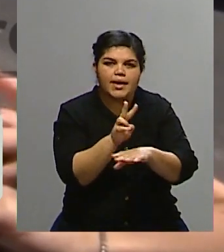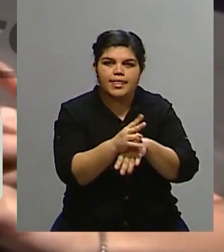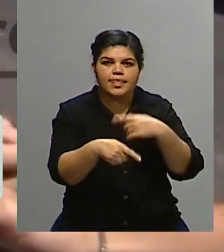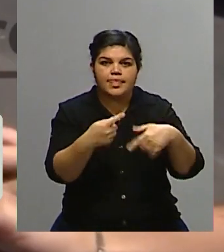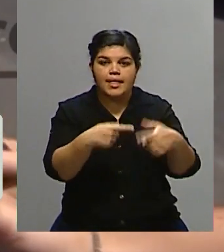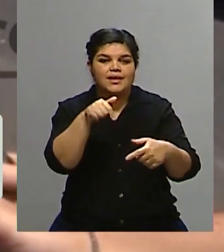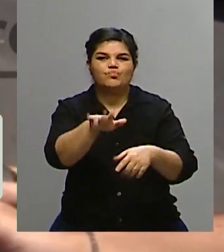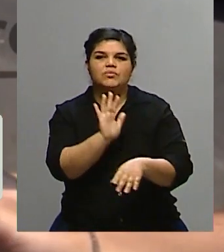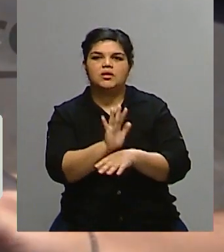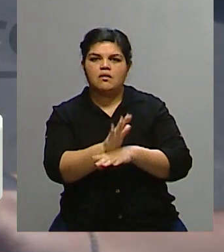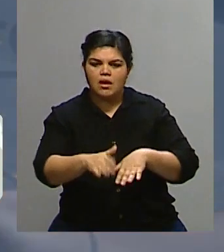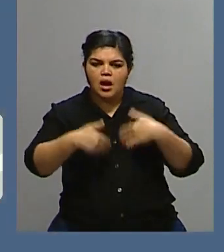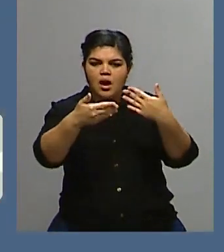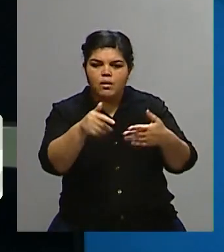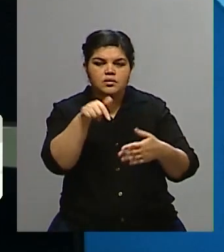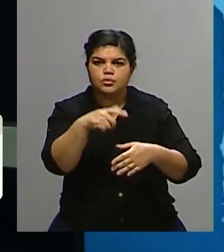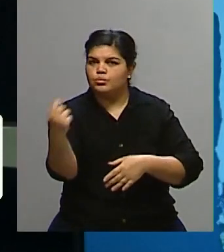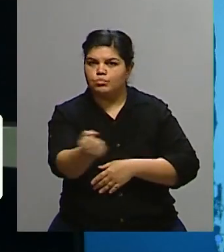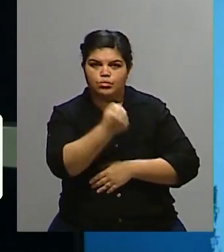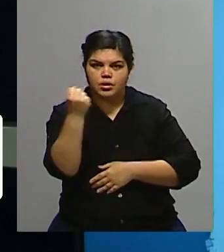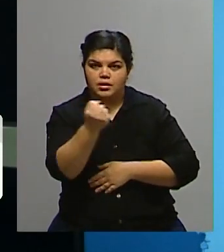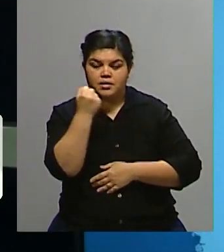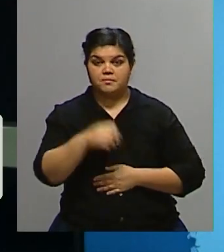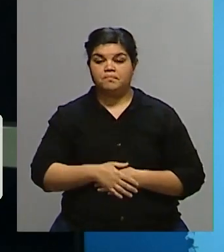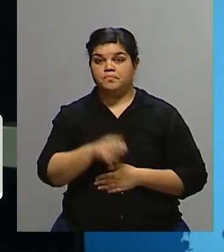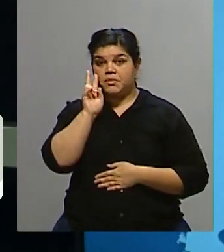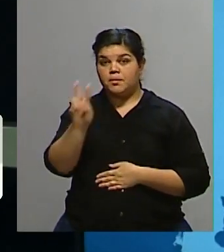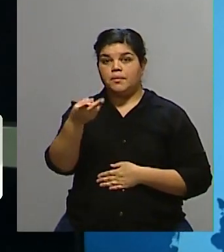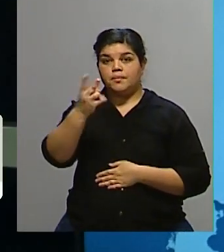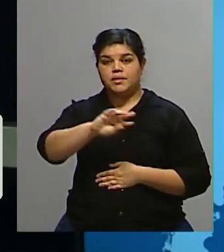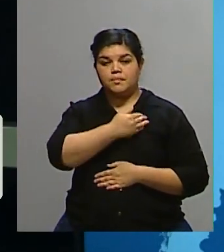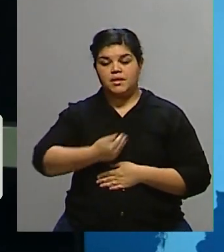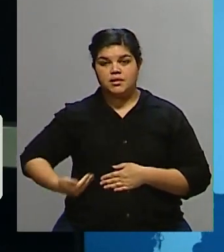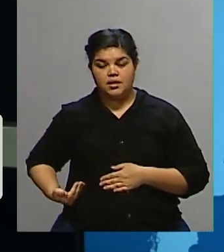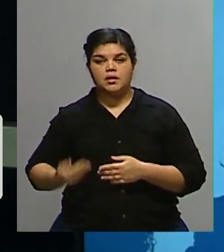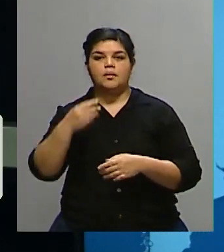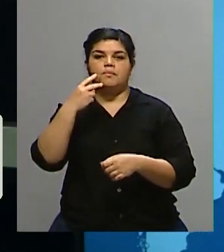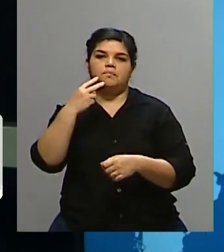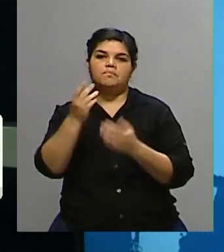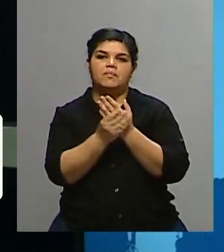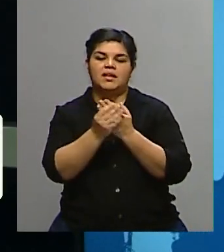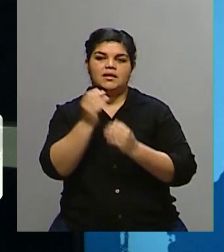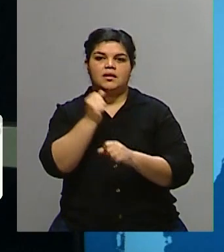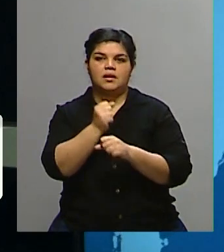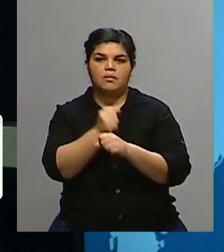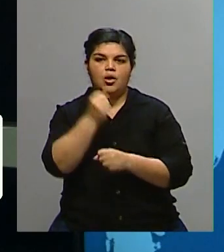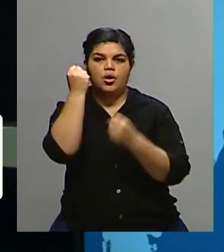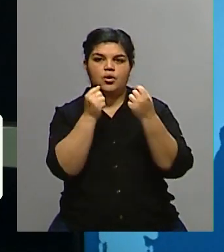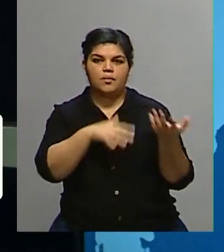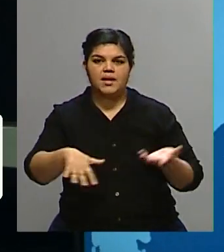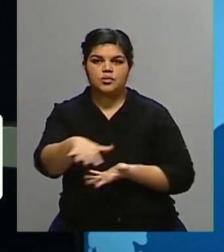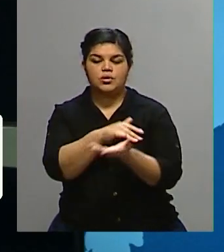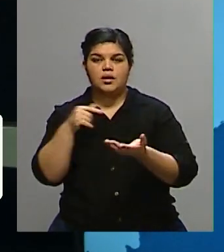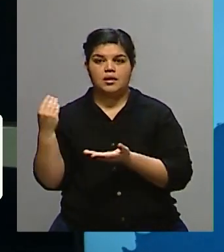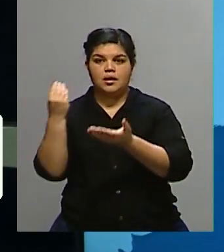es muy importante. Bueno, y veíamos a la vicepresidenta segunda y ministra de Trabajo y Economía Social de España,